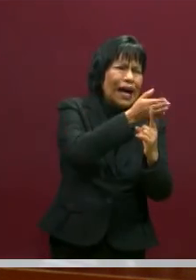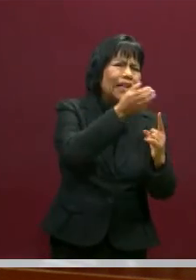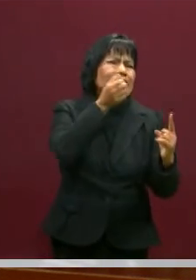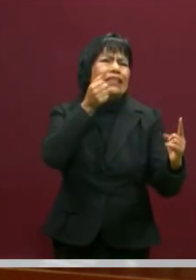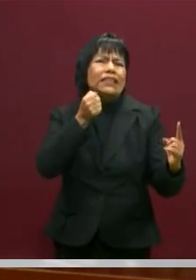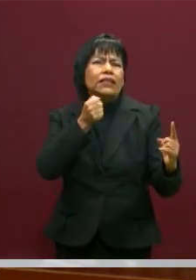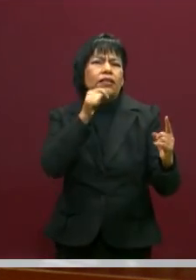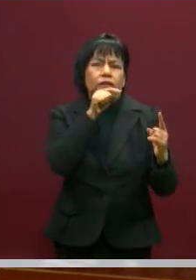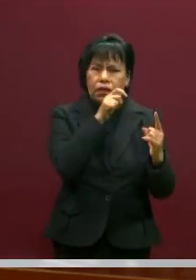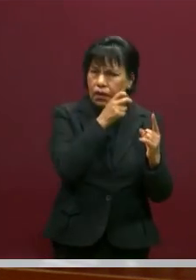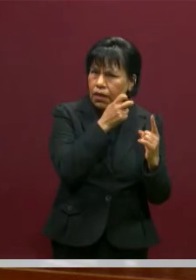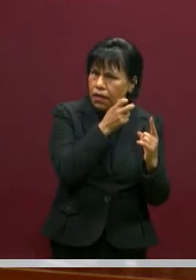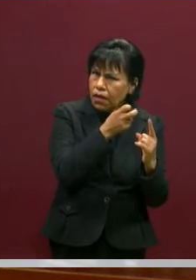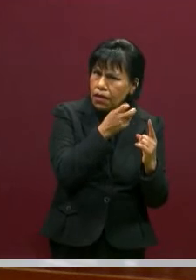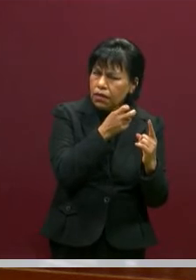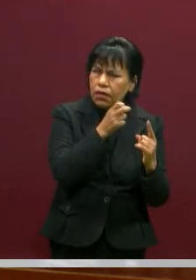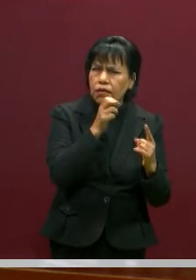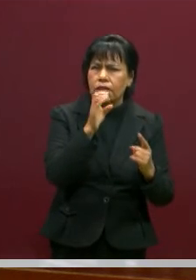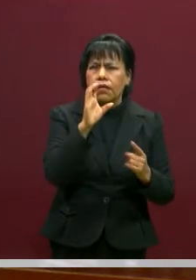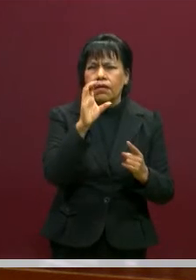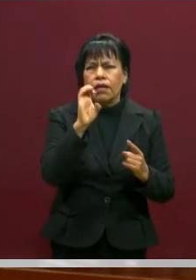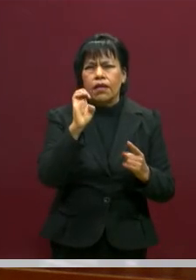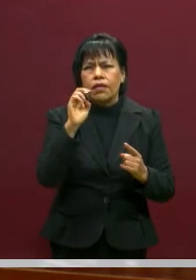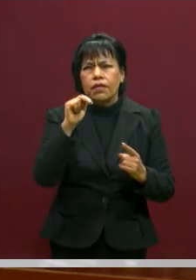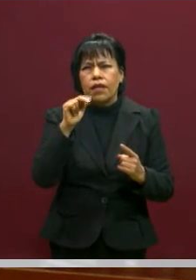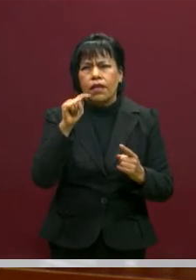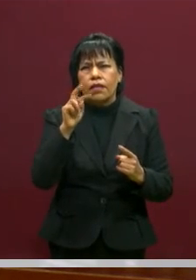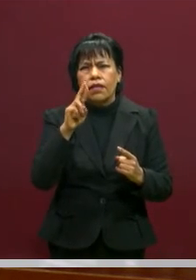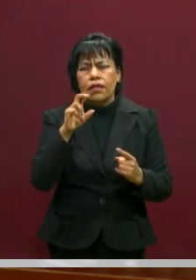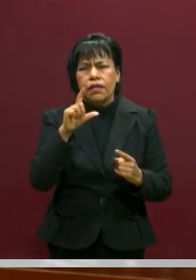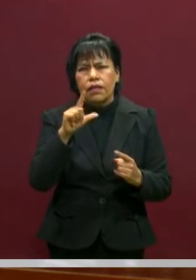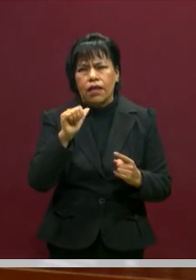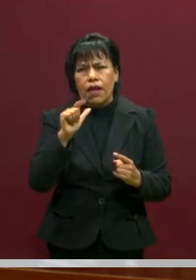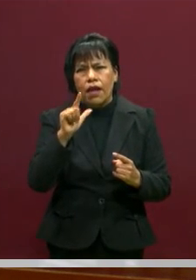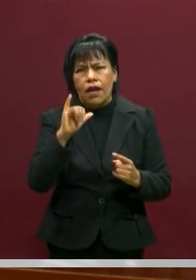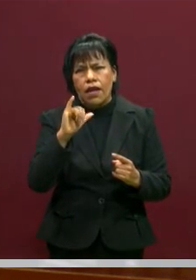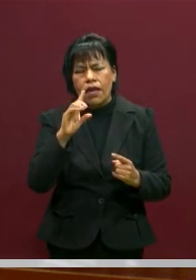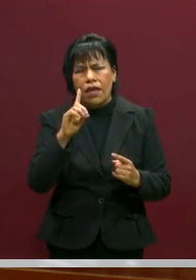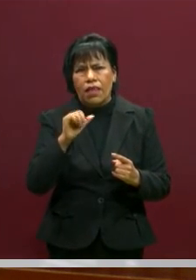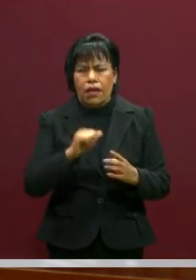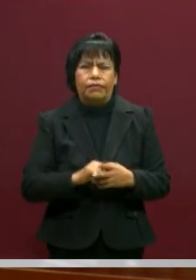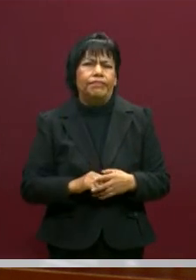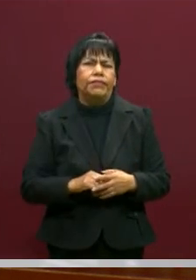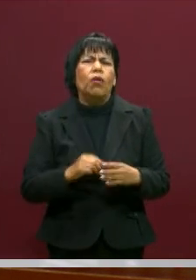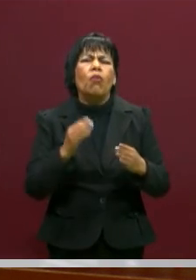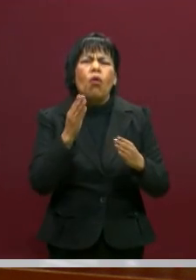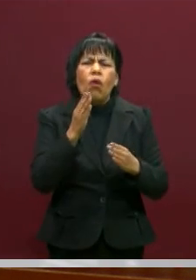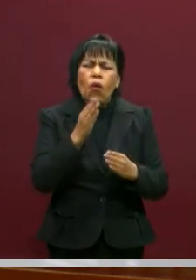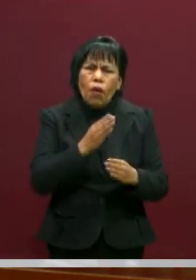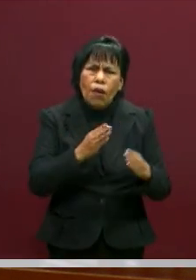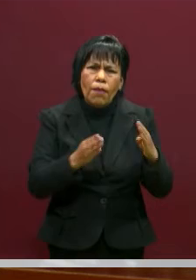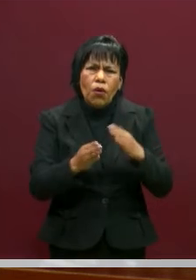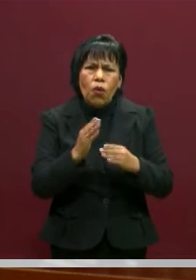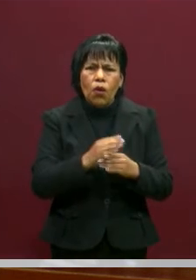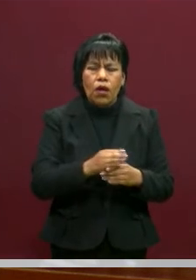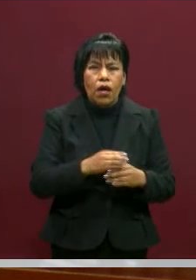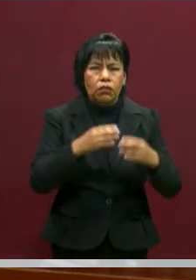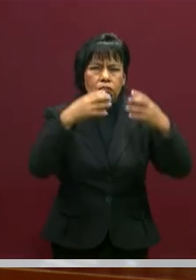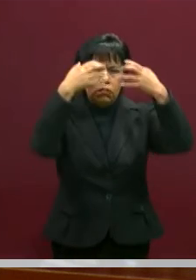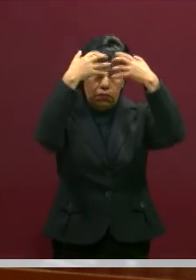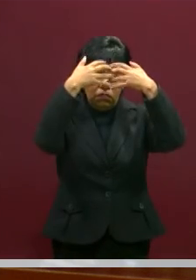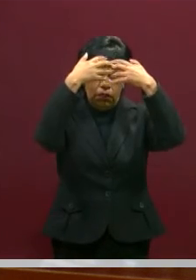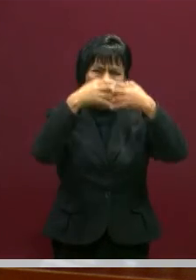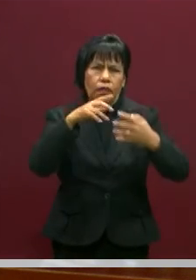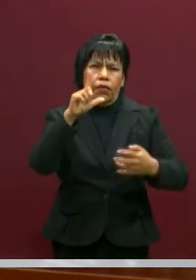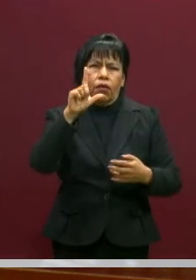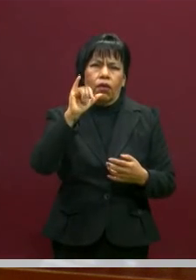Y la centralidad es algo olvidado, es algo descuidado. Biológicamente, tenemos un cerebro límbico,